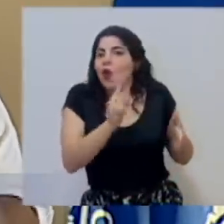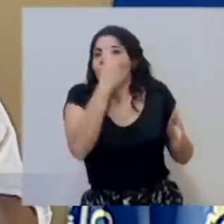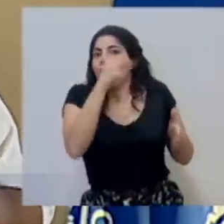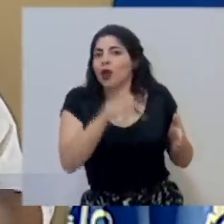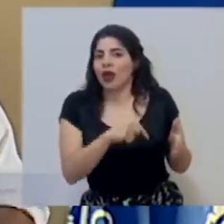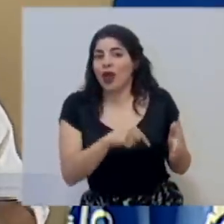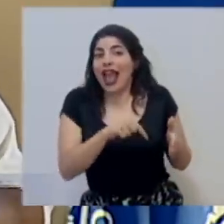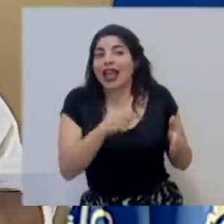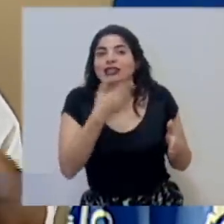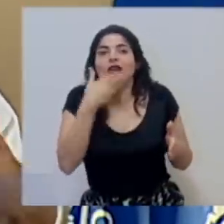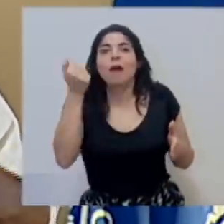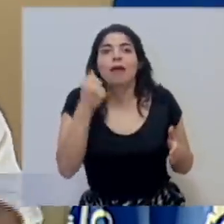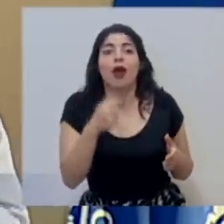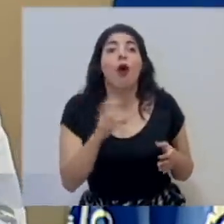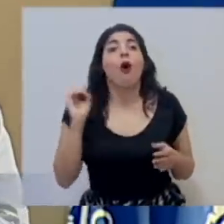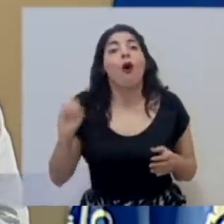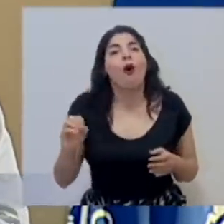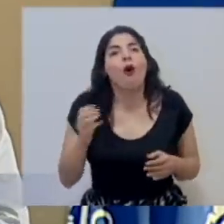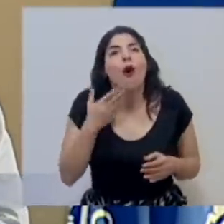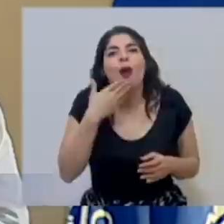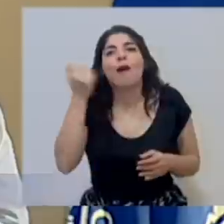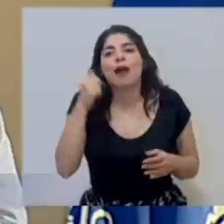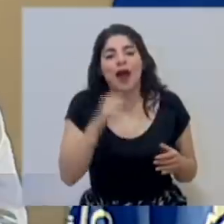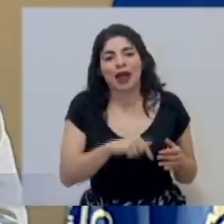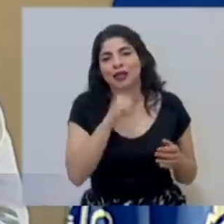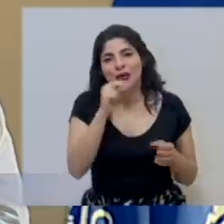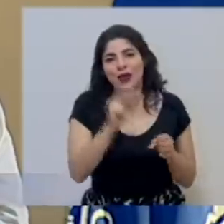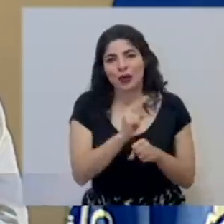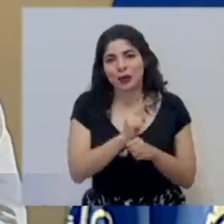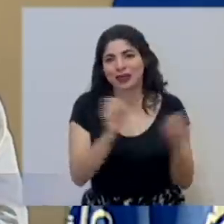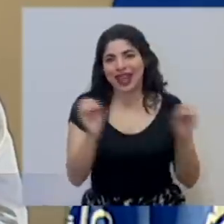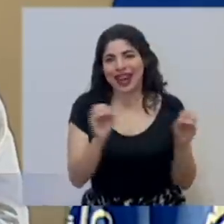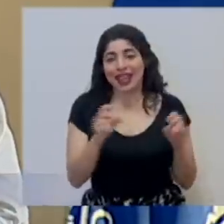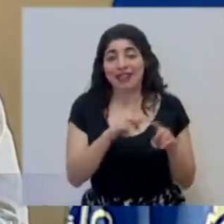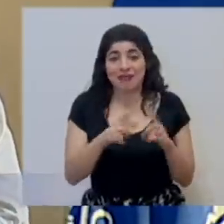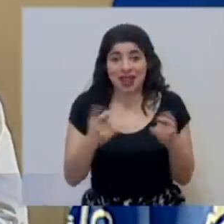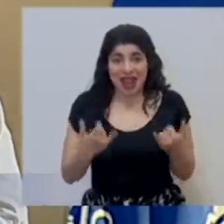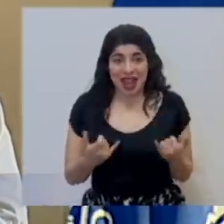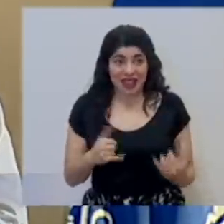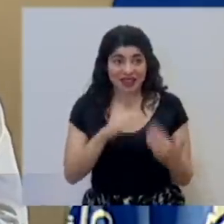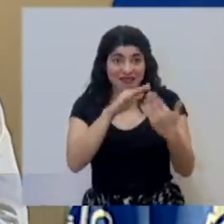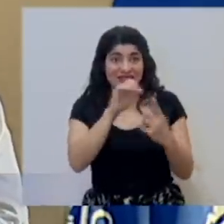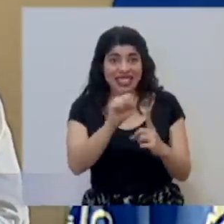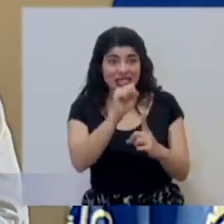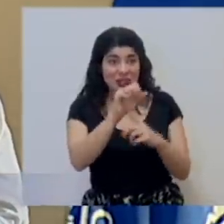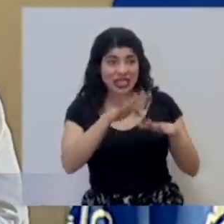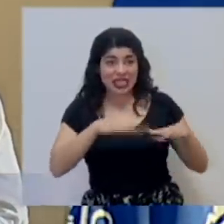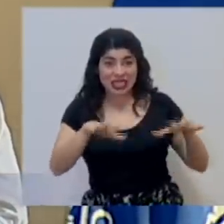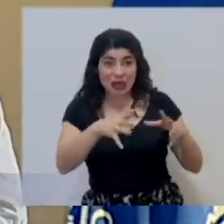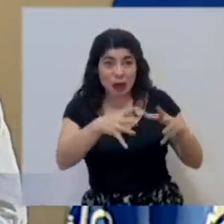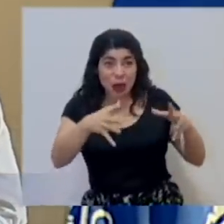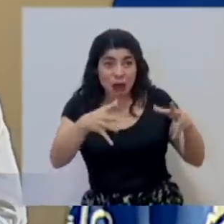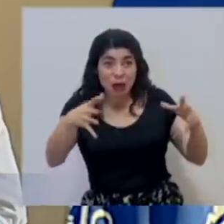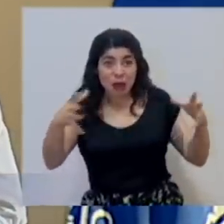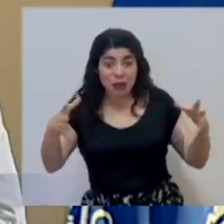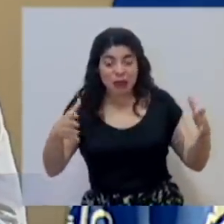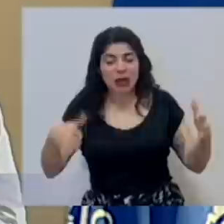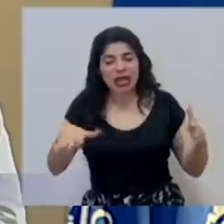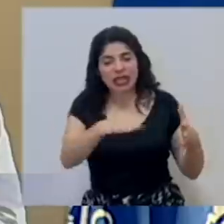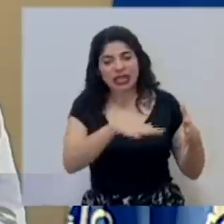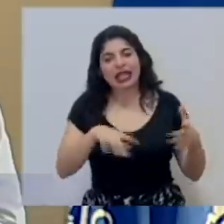Es más, lo ideal hubiera sido que el SEACO no se hubiera tenido que utilizar. Pero estamos ante esta situación y